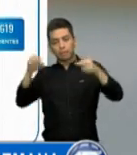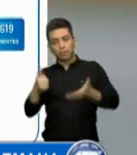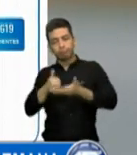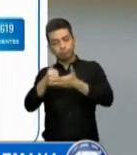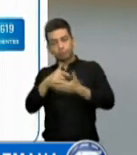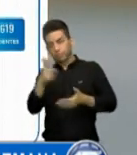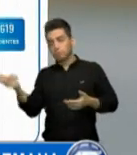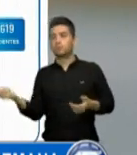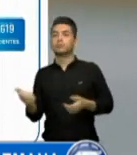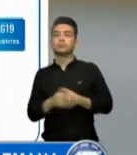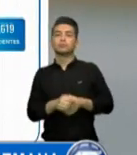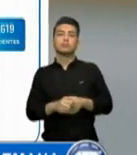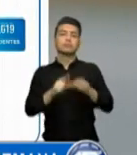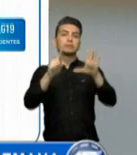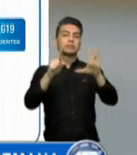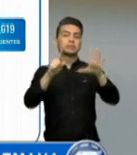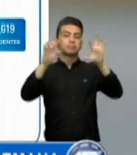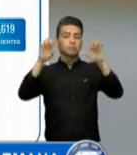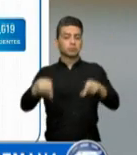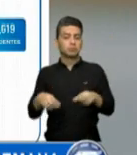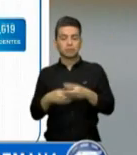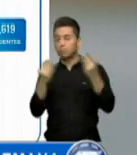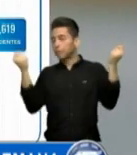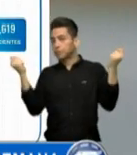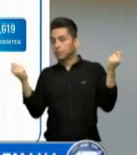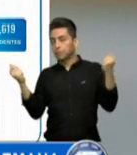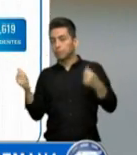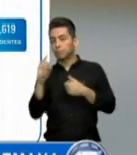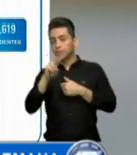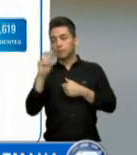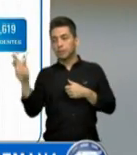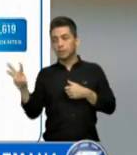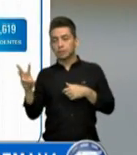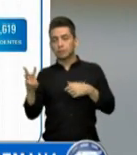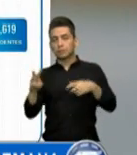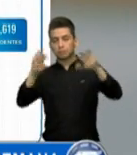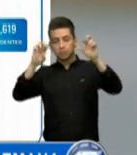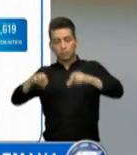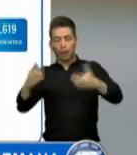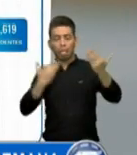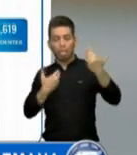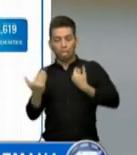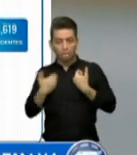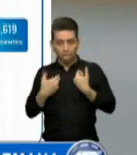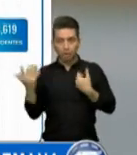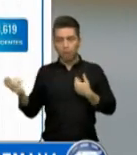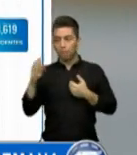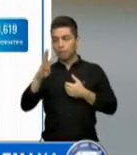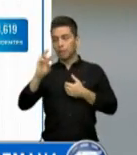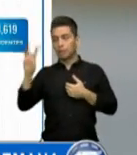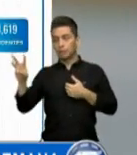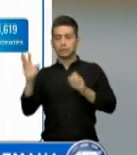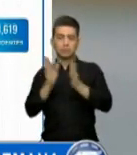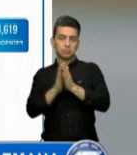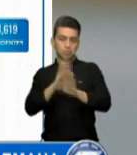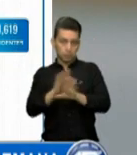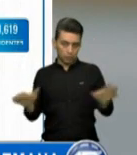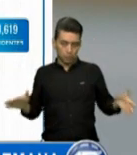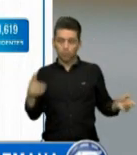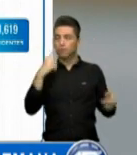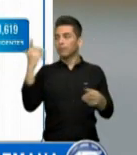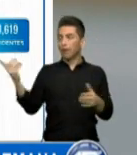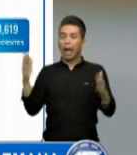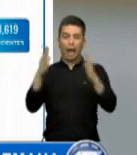6 personas desaparecidas, 23 personas heridas, 42 personas fallecidas. En daños a vivienda e infraestructura pública,